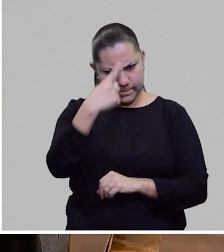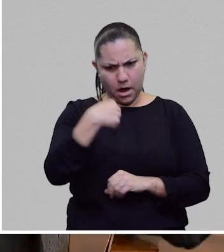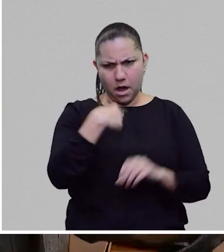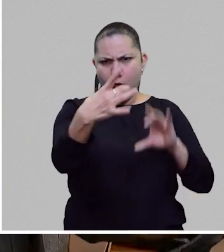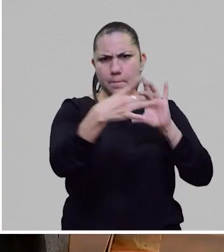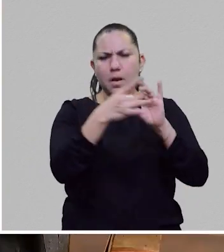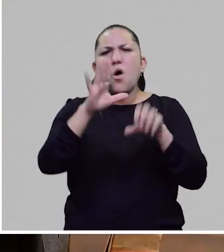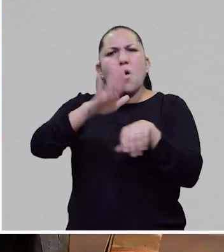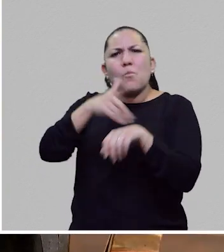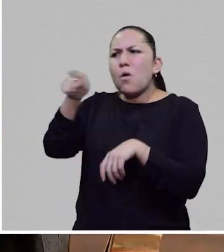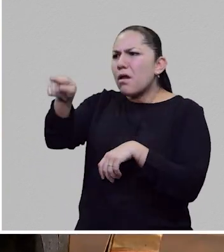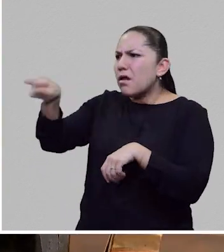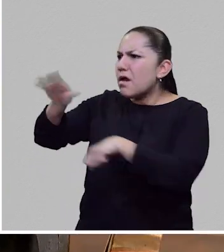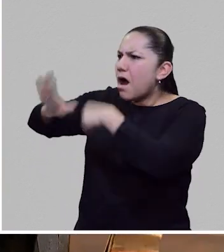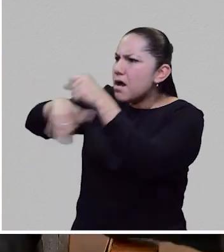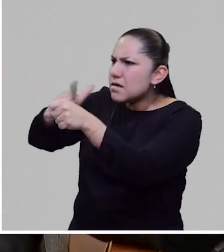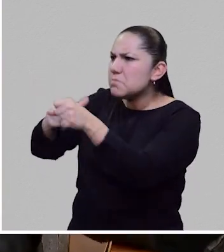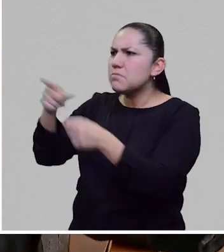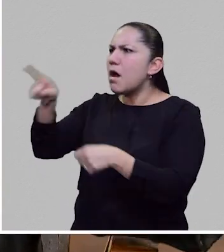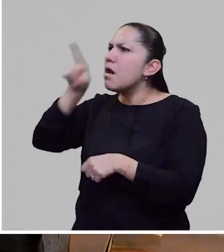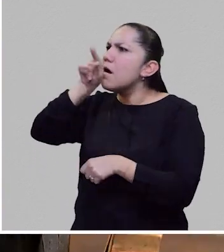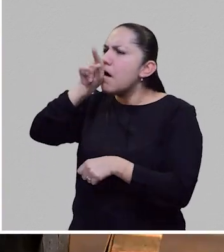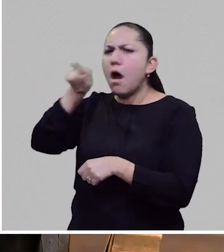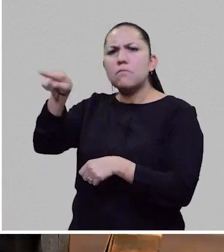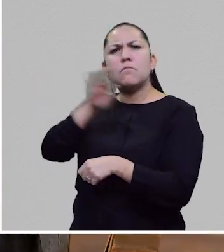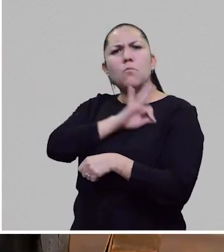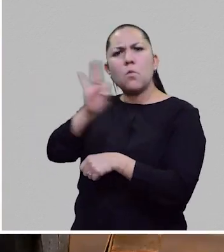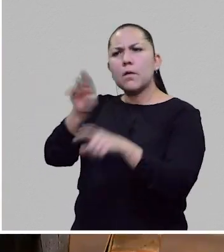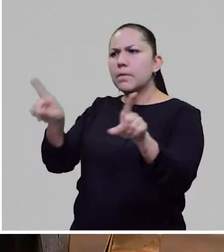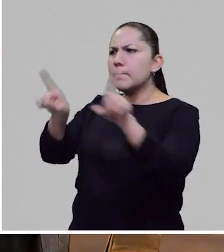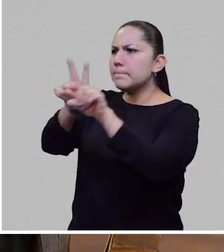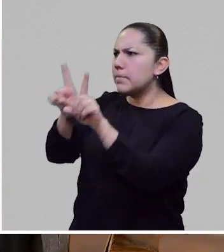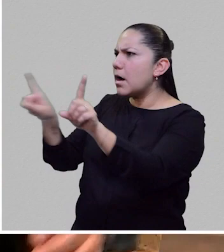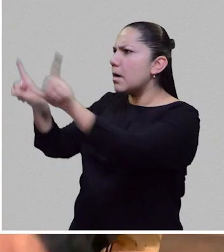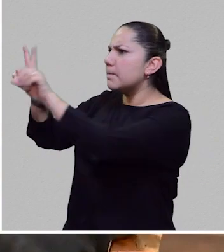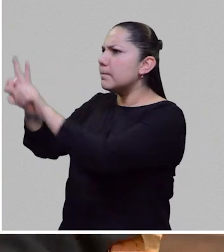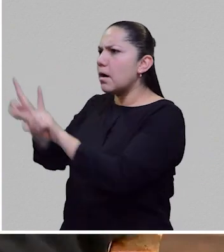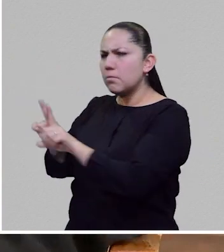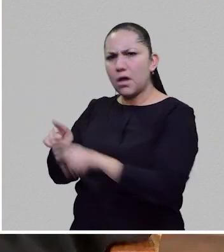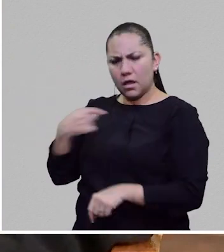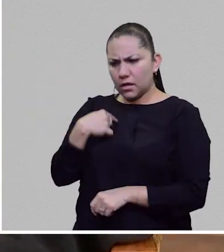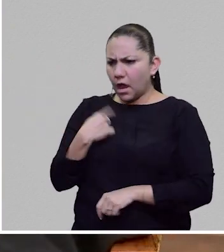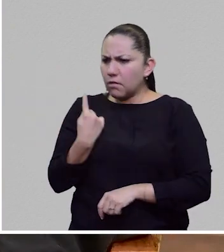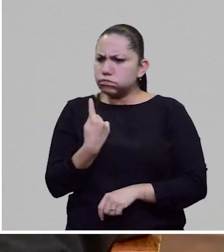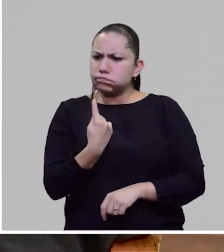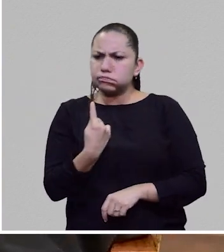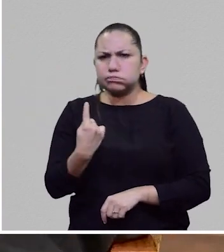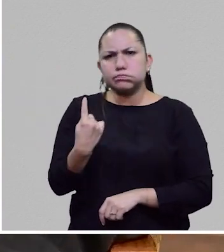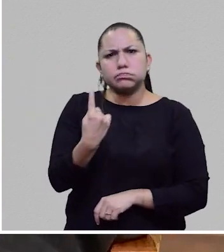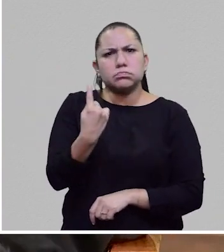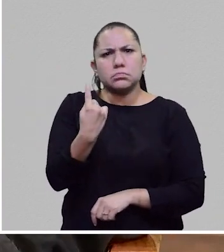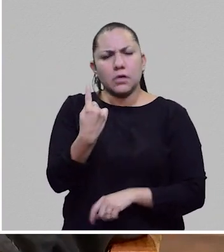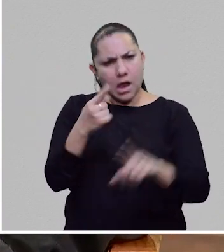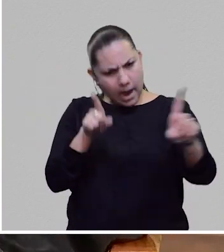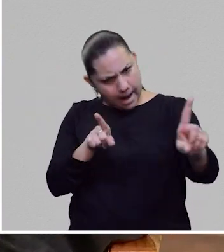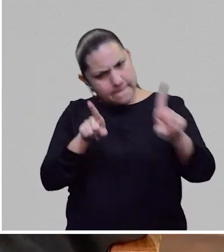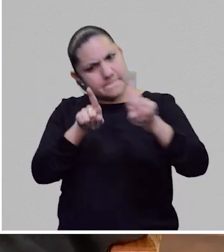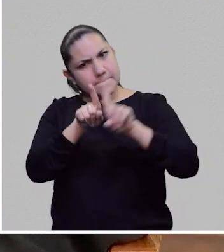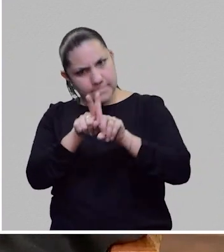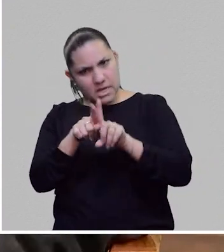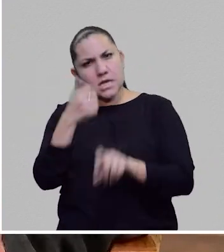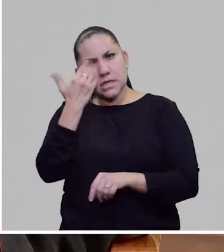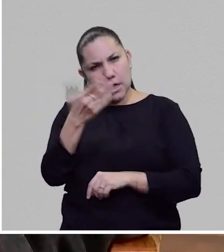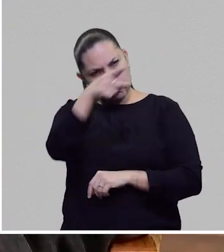tienen derecho a una pareja? Yo no. Le pide que haga eso, a cambio desaparece, dice que se va a ir a las selvas de